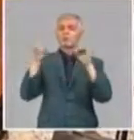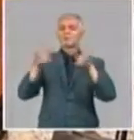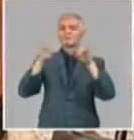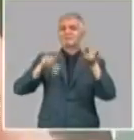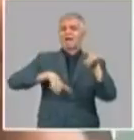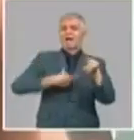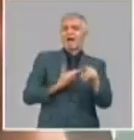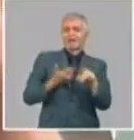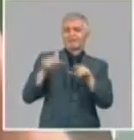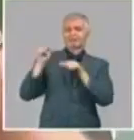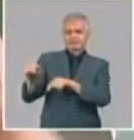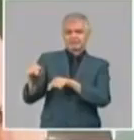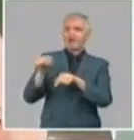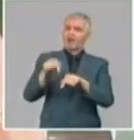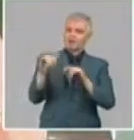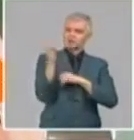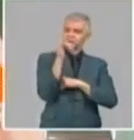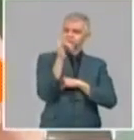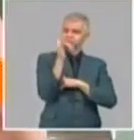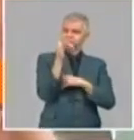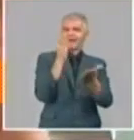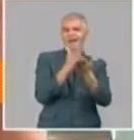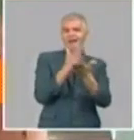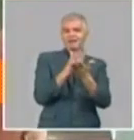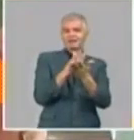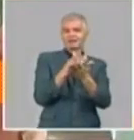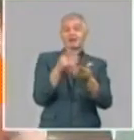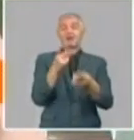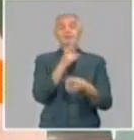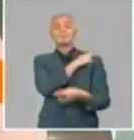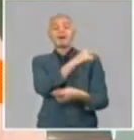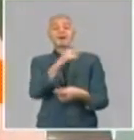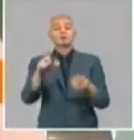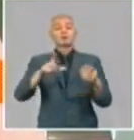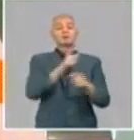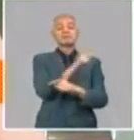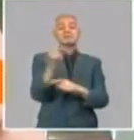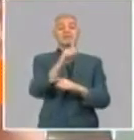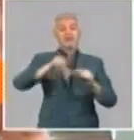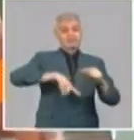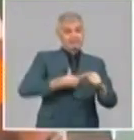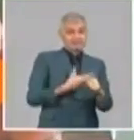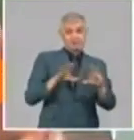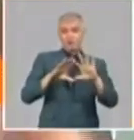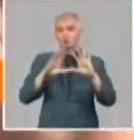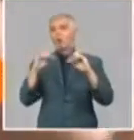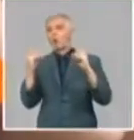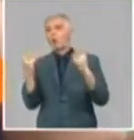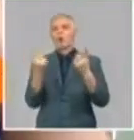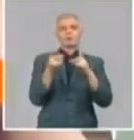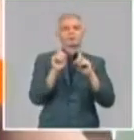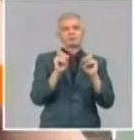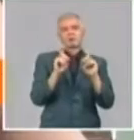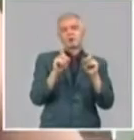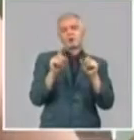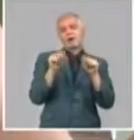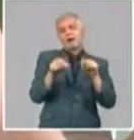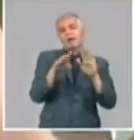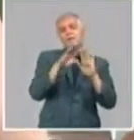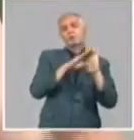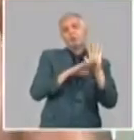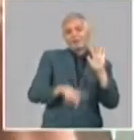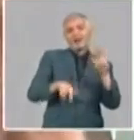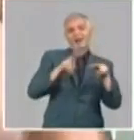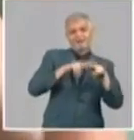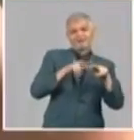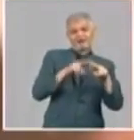las Artes. Exhortar a los maestros de la enseñanza artística, que no todos por supuesto los trabajaron en estos programas los de La Habana,